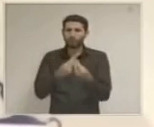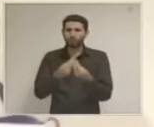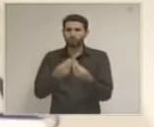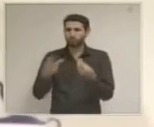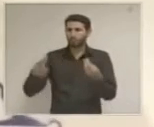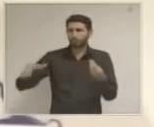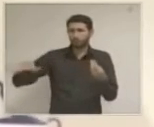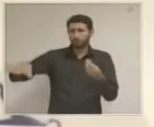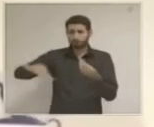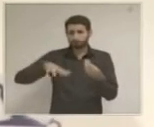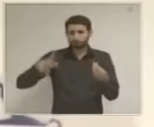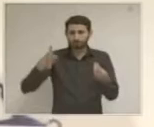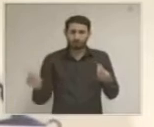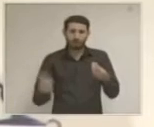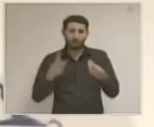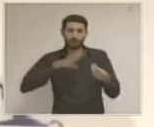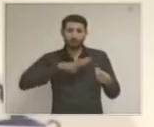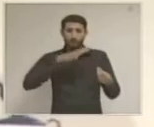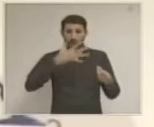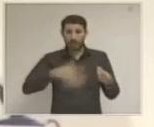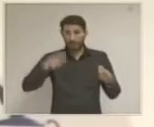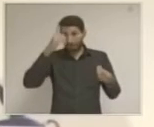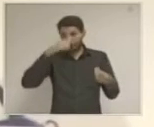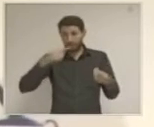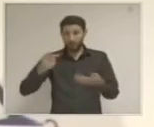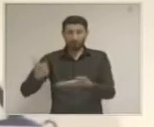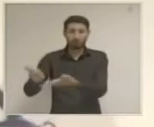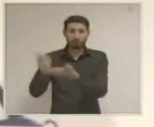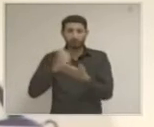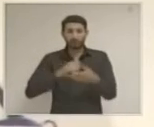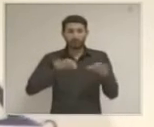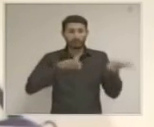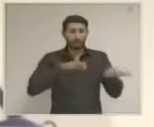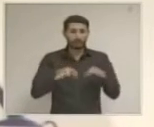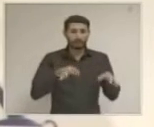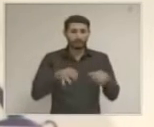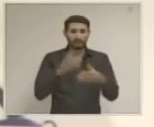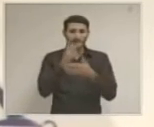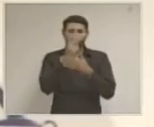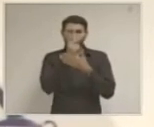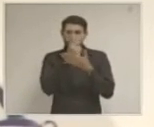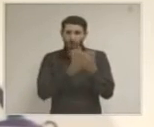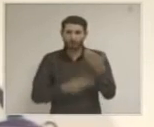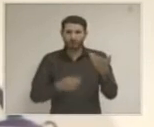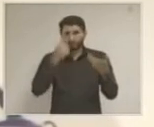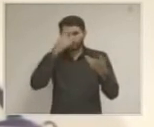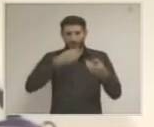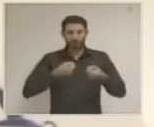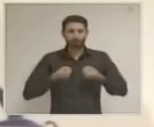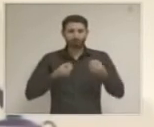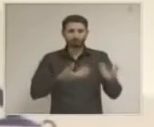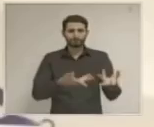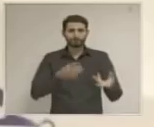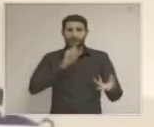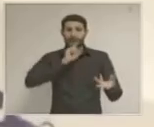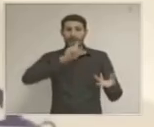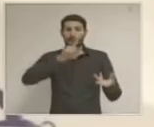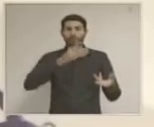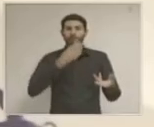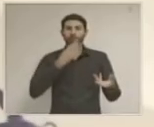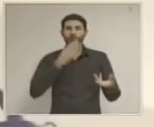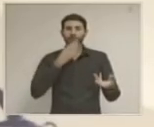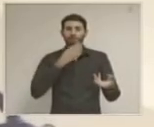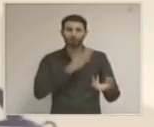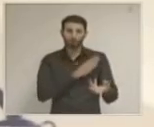muy atentos a que las obras de infraestructura que emanen de este proyecto beneficien a Jalisco y a nuestra región